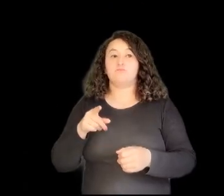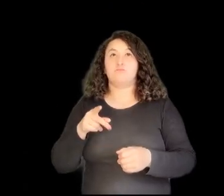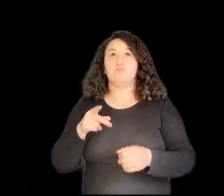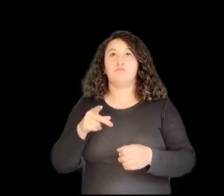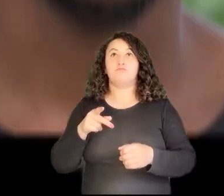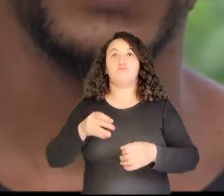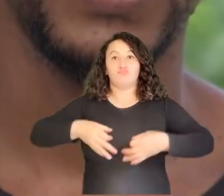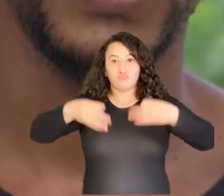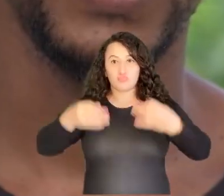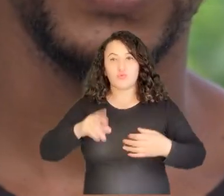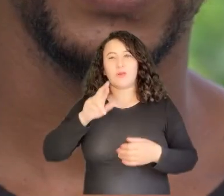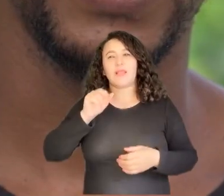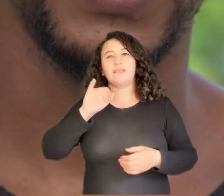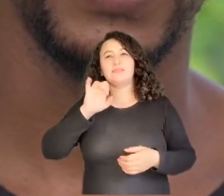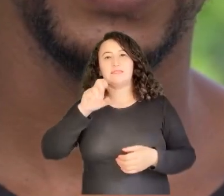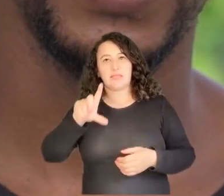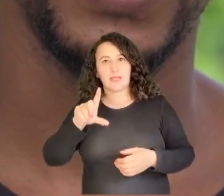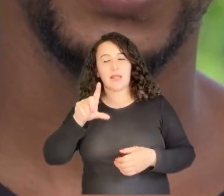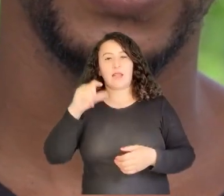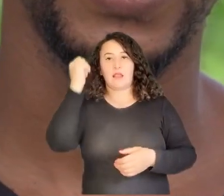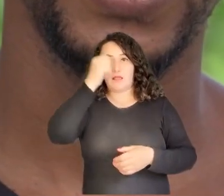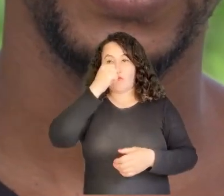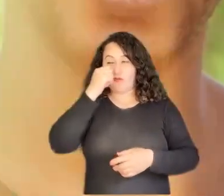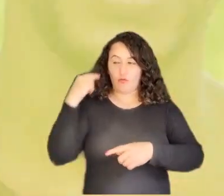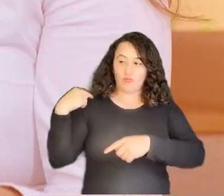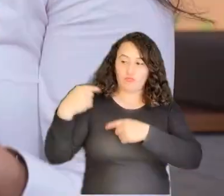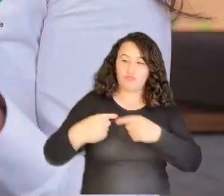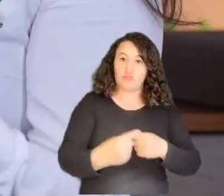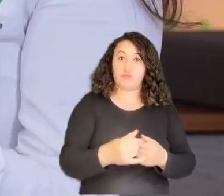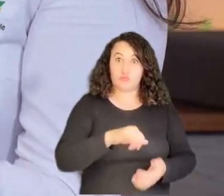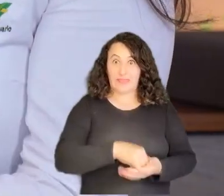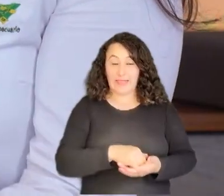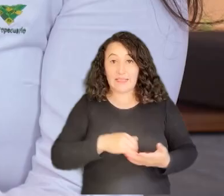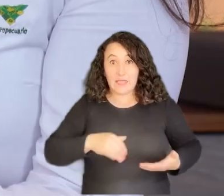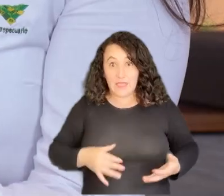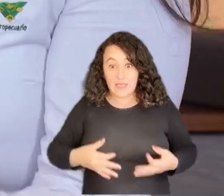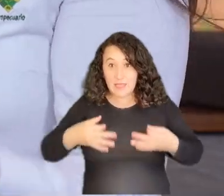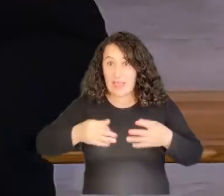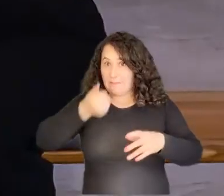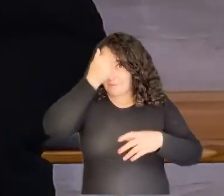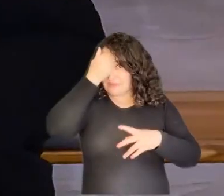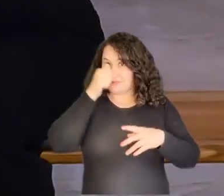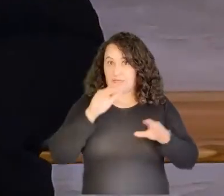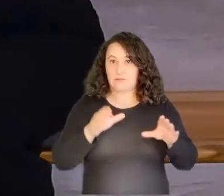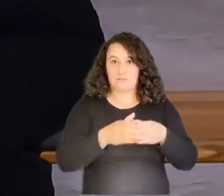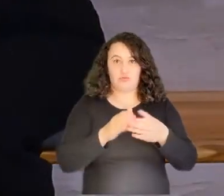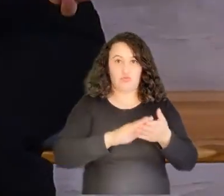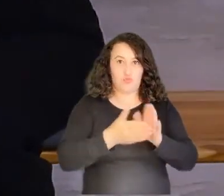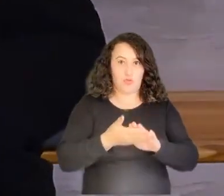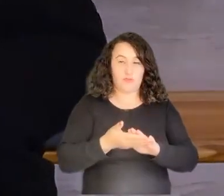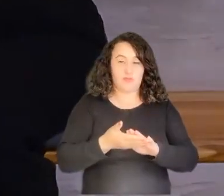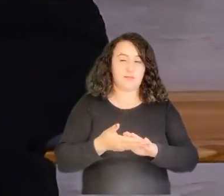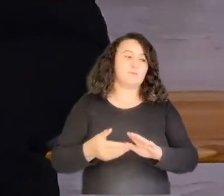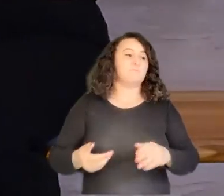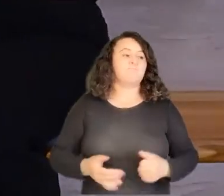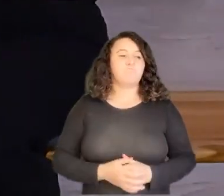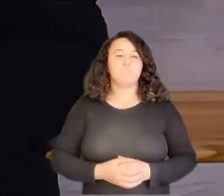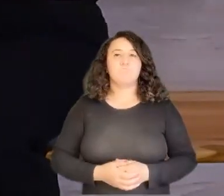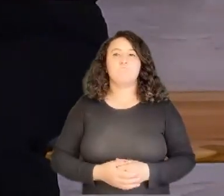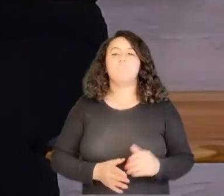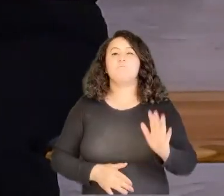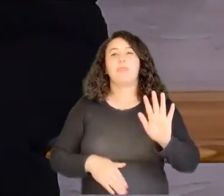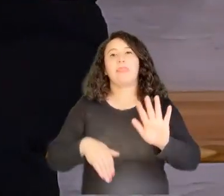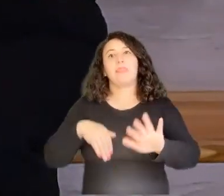raizales, afrocolombianos. Entonces, esas comunidades las vamos a priorizar. Luego de priorizarlas, vamos a hacer una